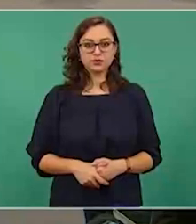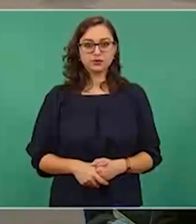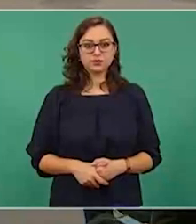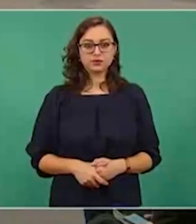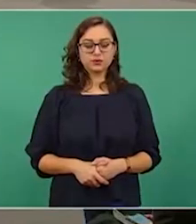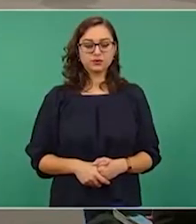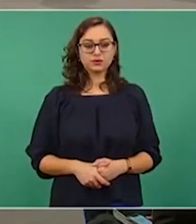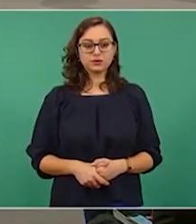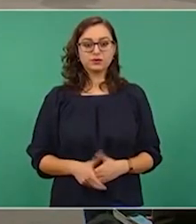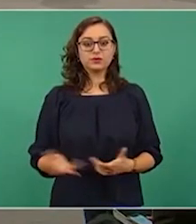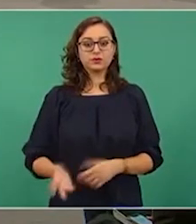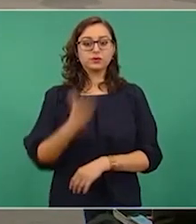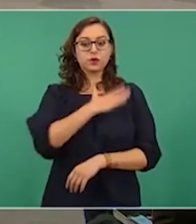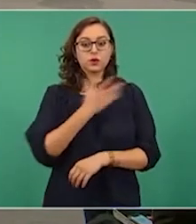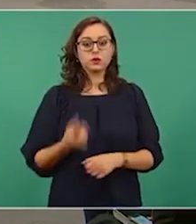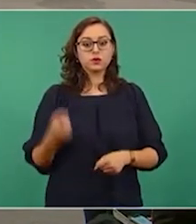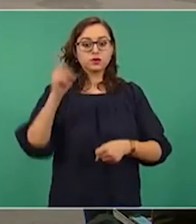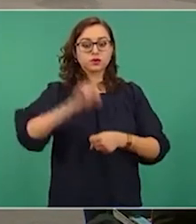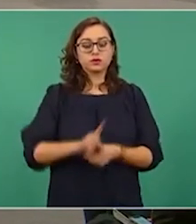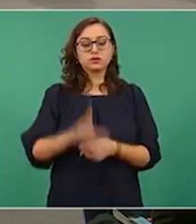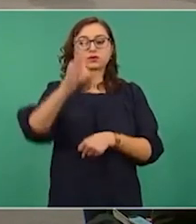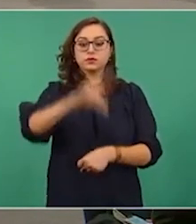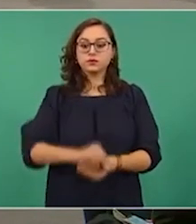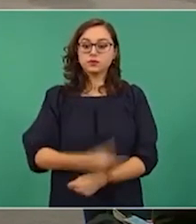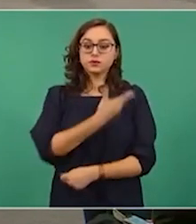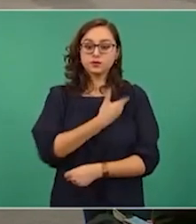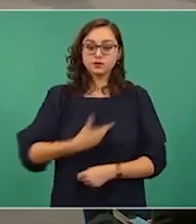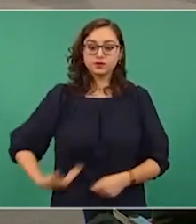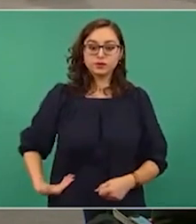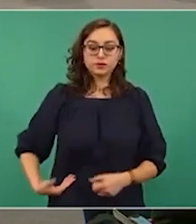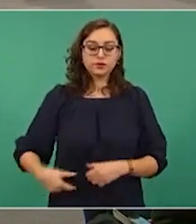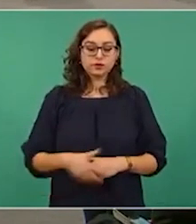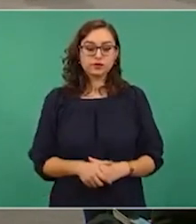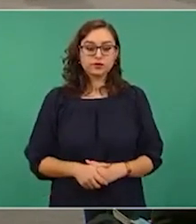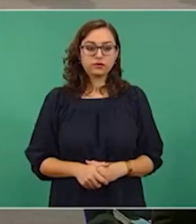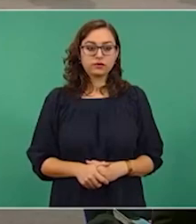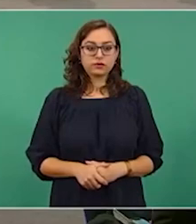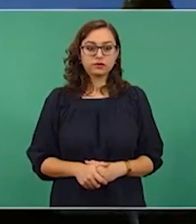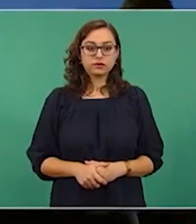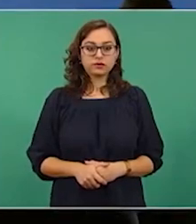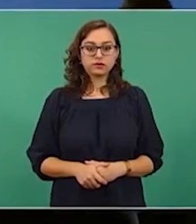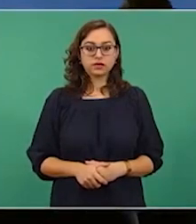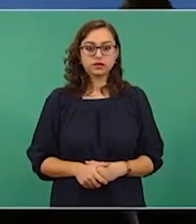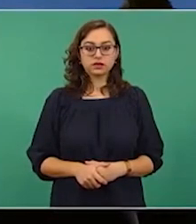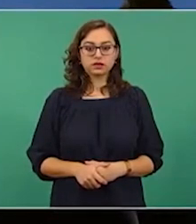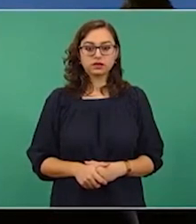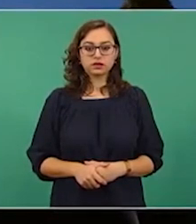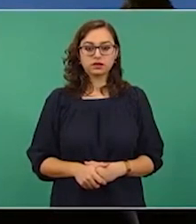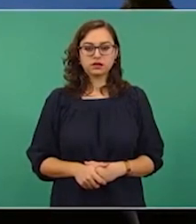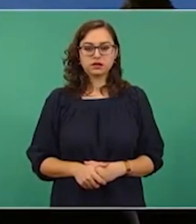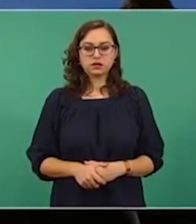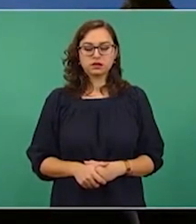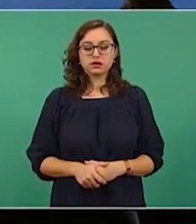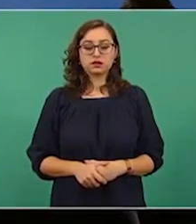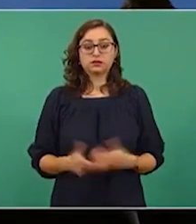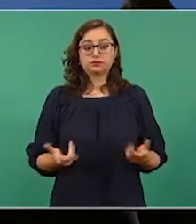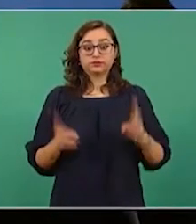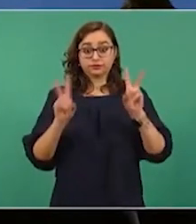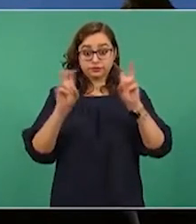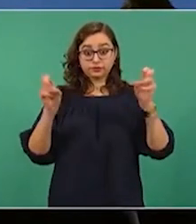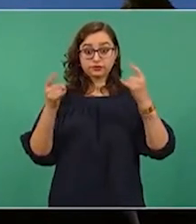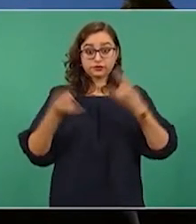Muy buenos días, con su permiso, señor presidente. Este caso, que es un caso donde se